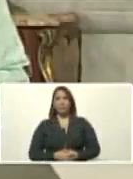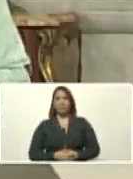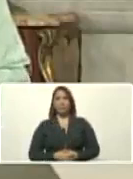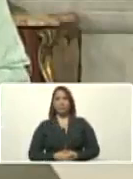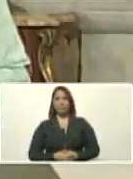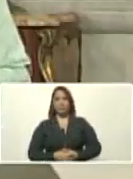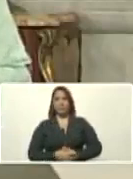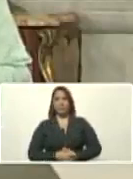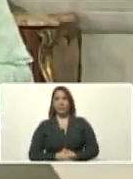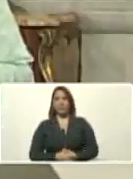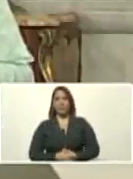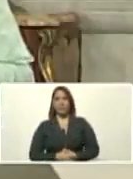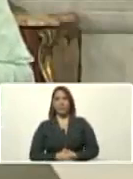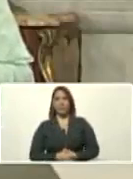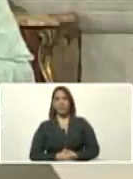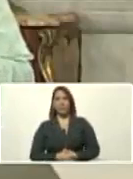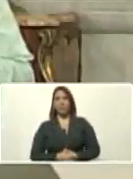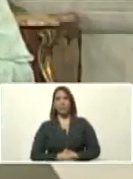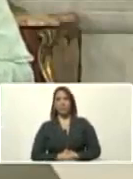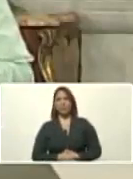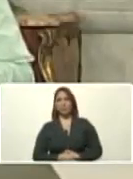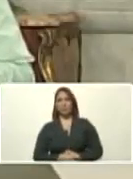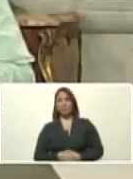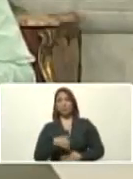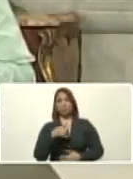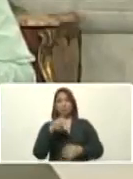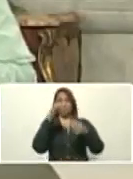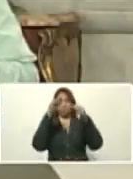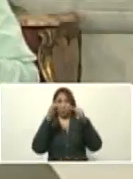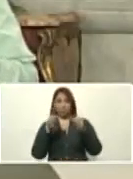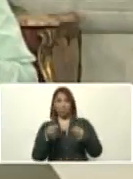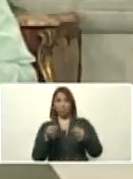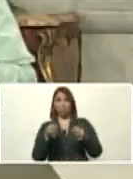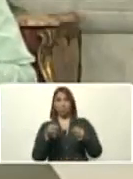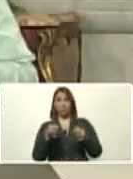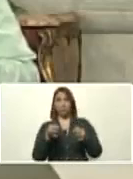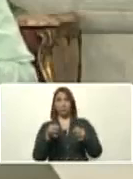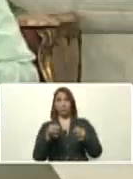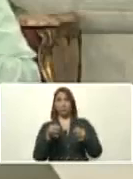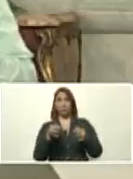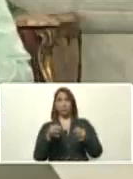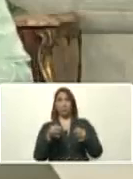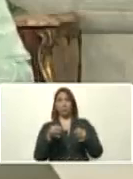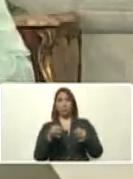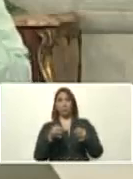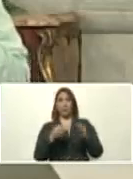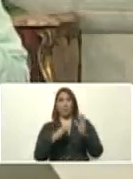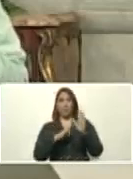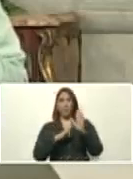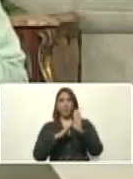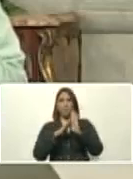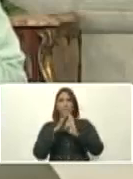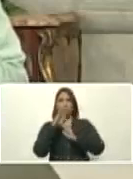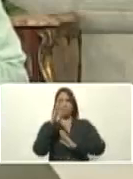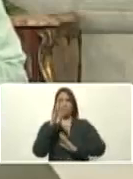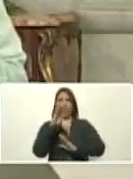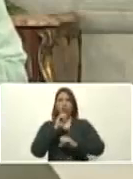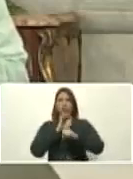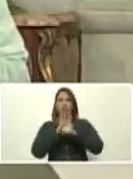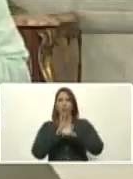Esa es la realidad de la evolución del COVID-19, es la realidad.